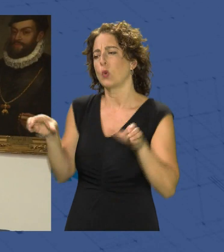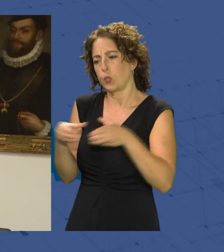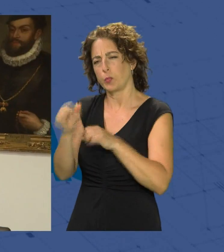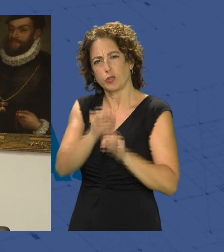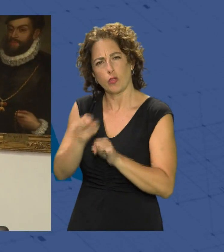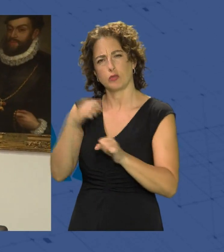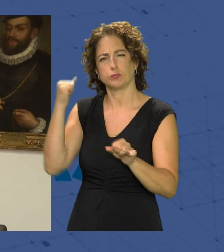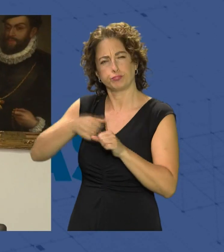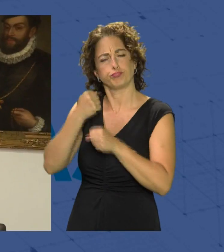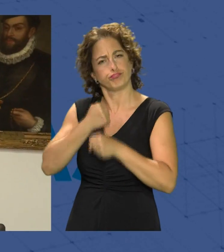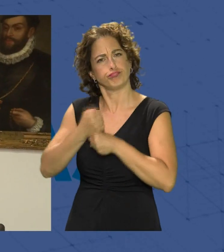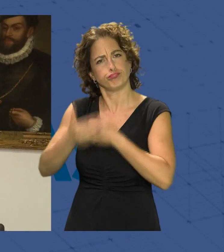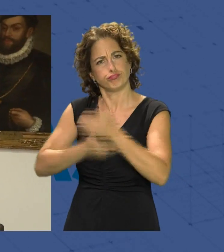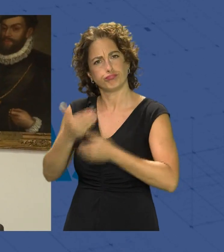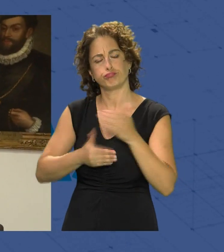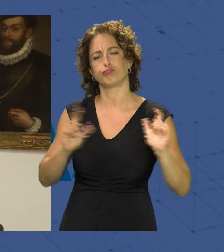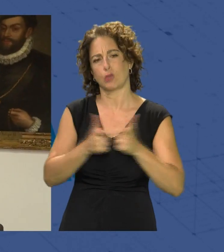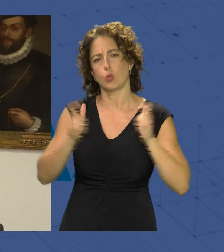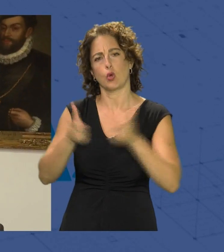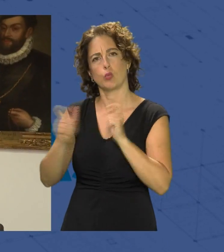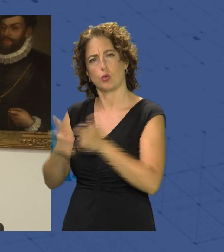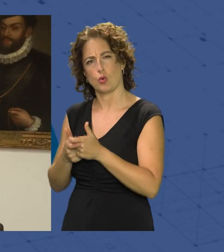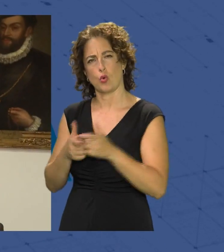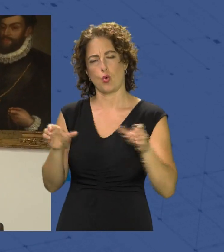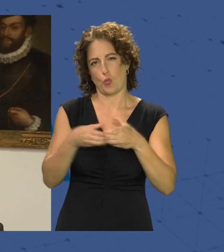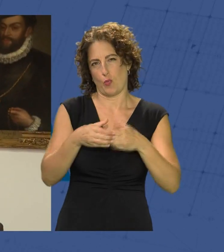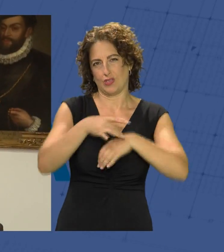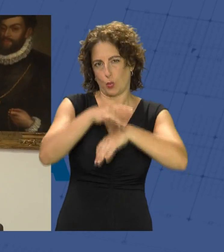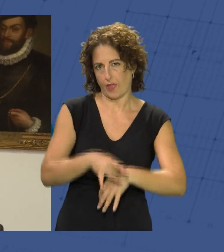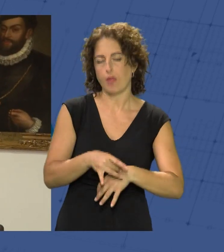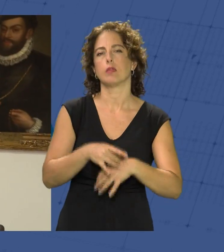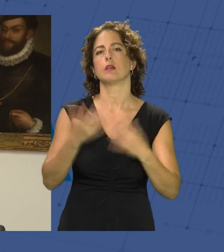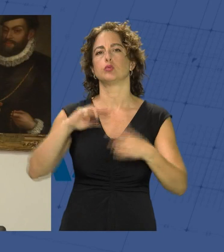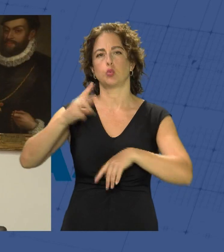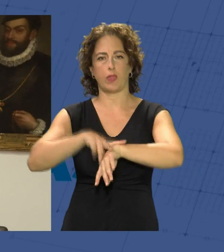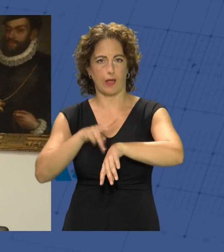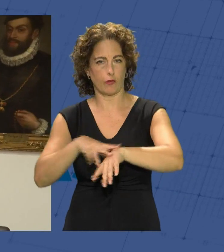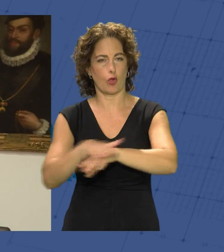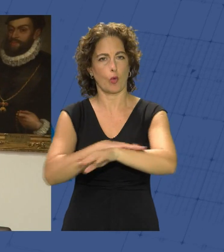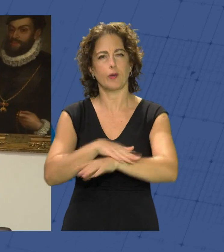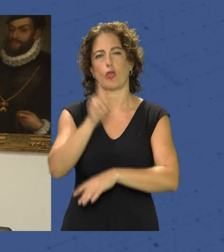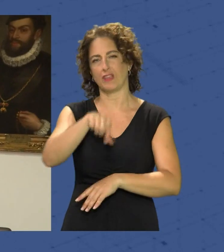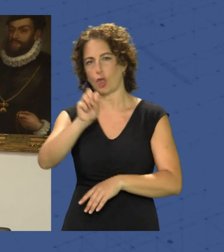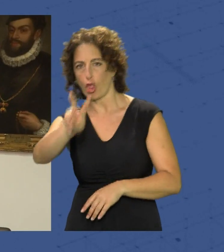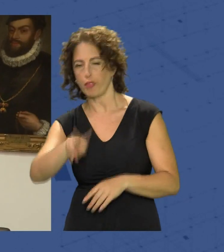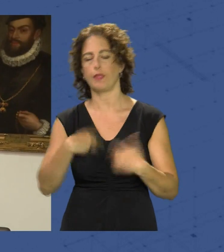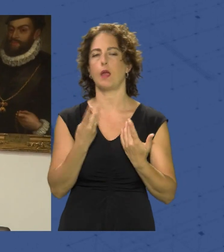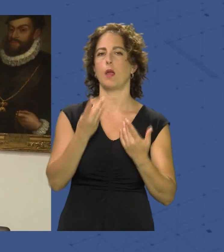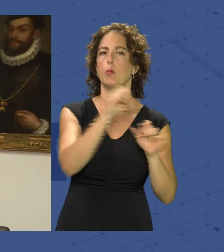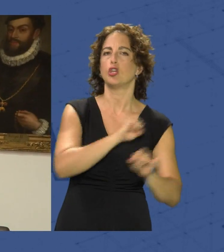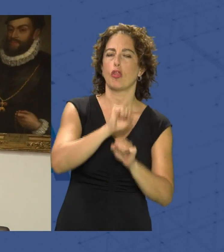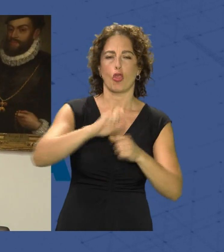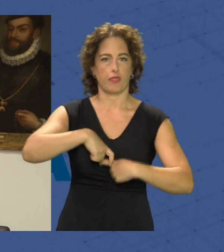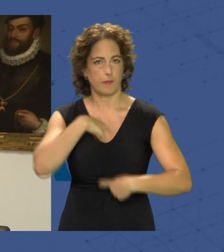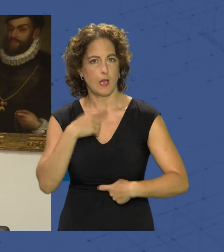tenido varias juntas locales de seguridad con todos los cuerpos y fuerzas de seguridad con la subdelegación de gobierno con el 112 protección civil bomberos la